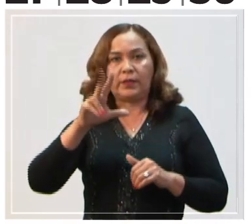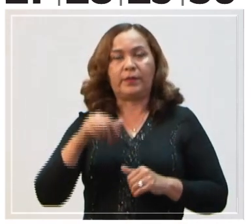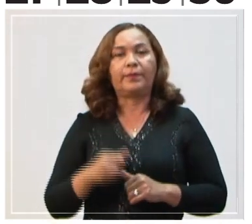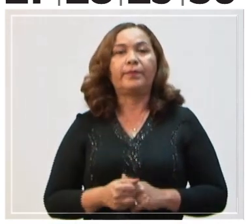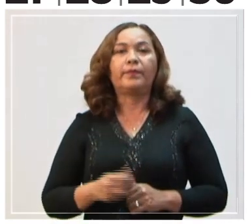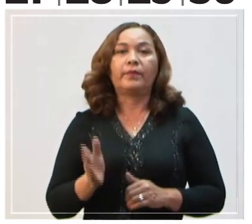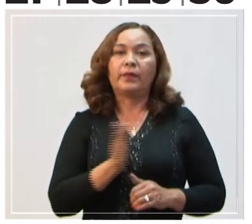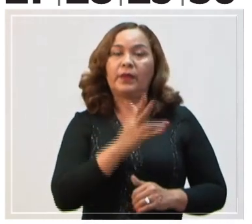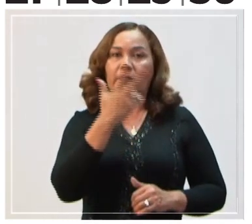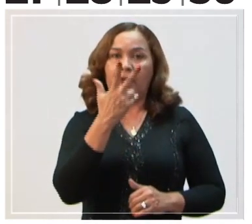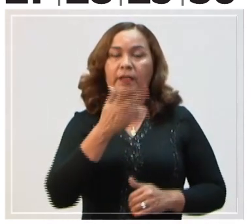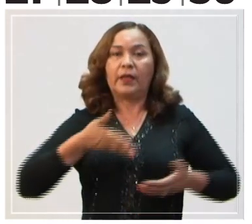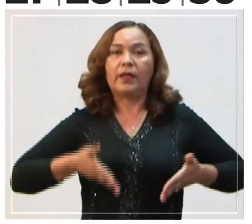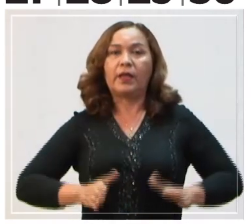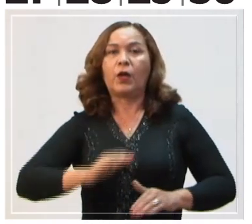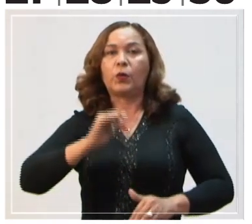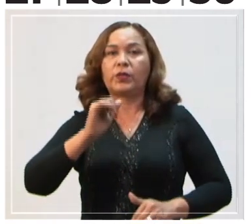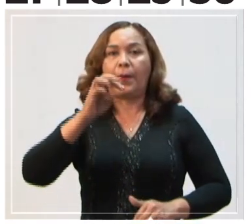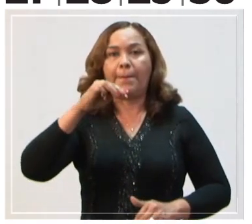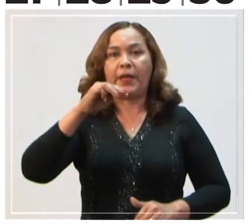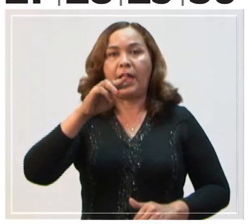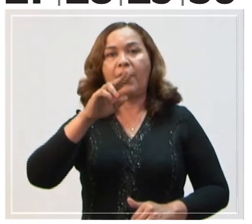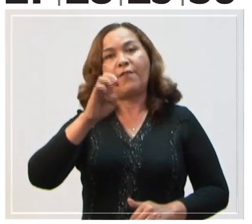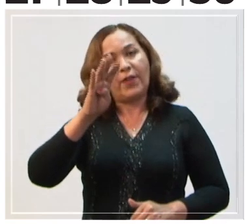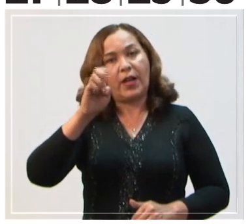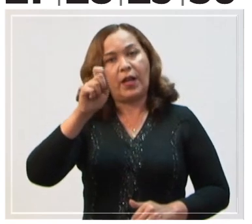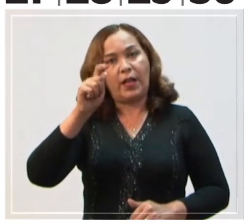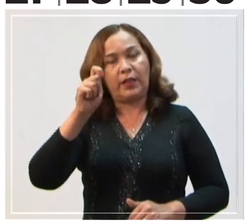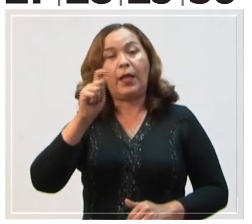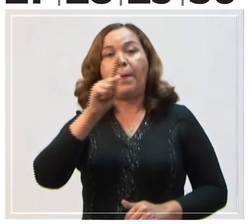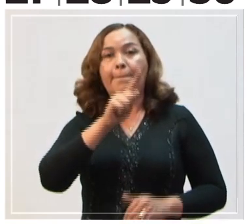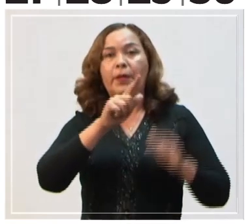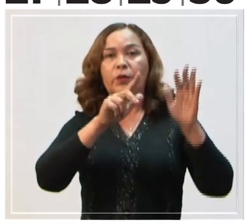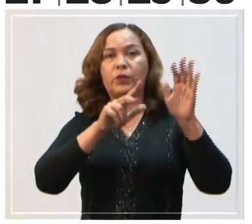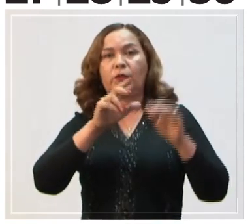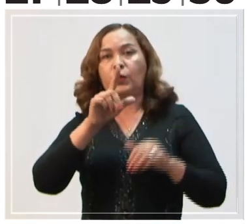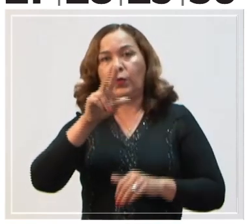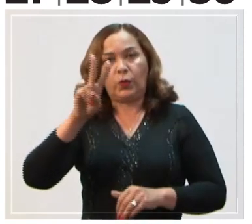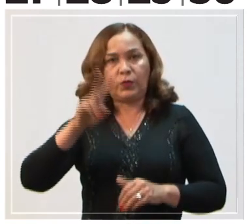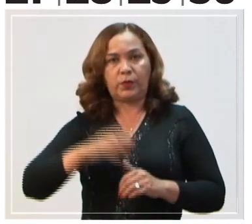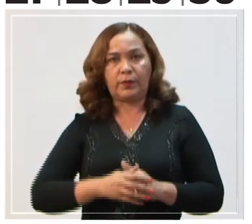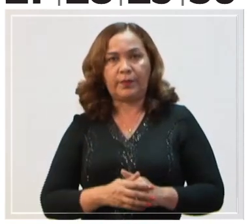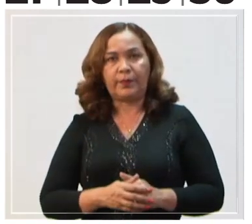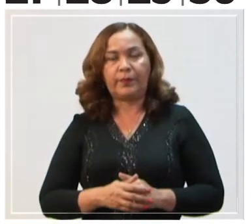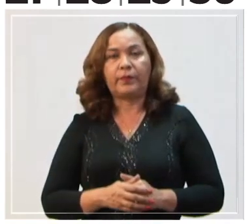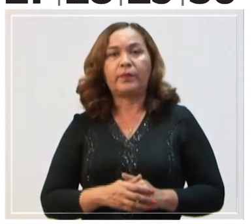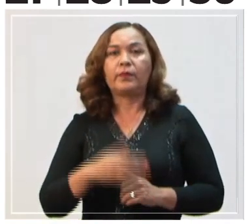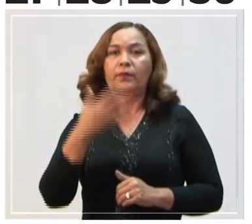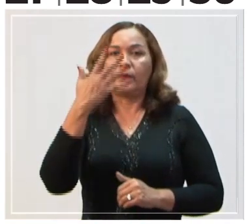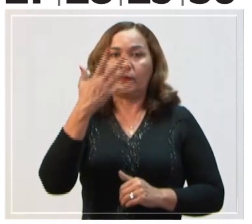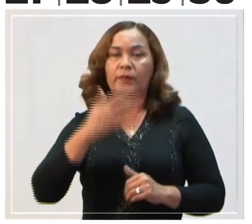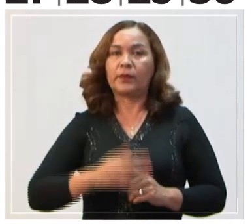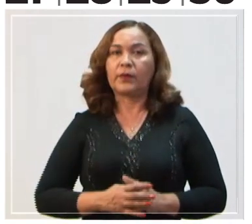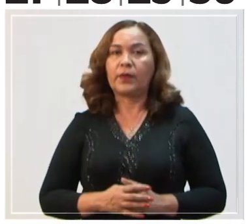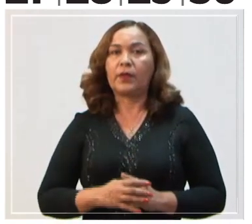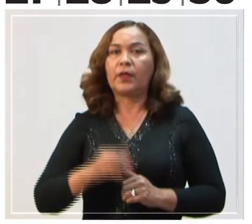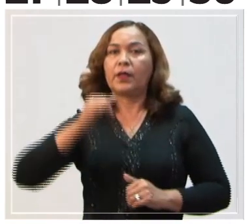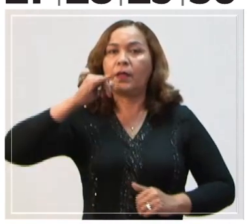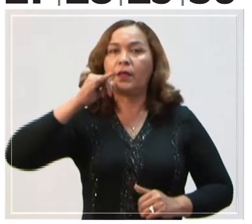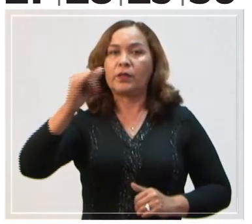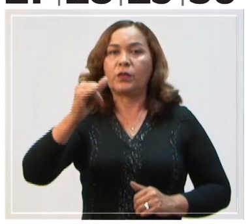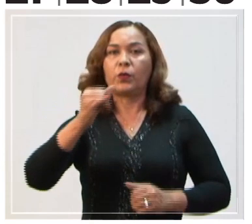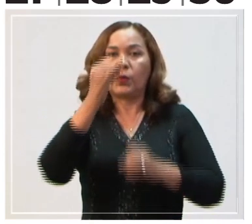Día 3. Natalicio de José María Baralt, 1812. Día 5.